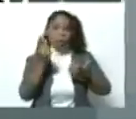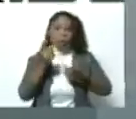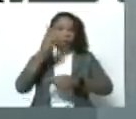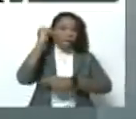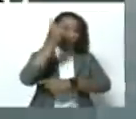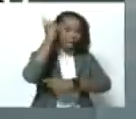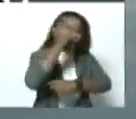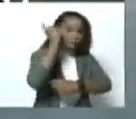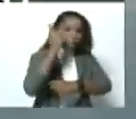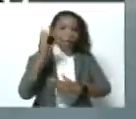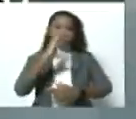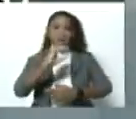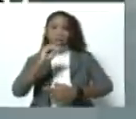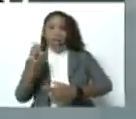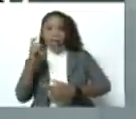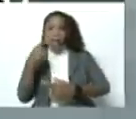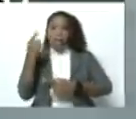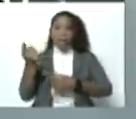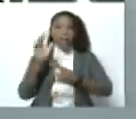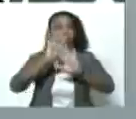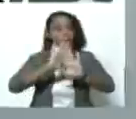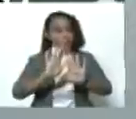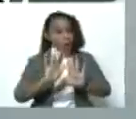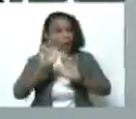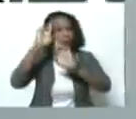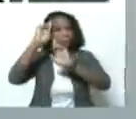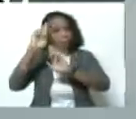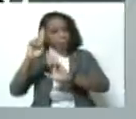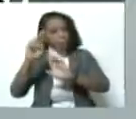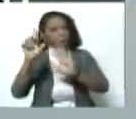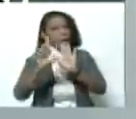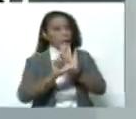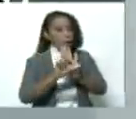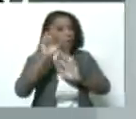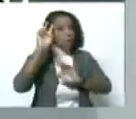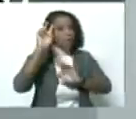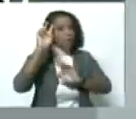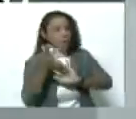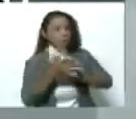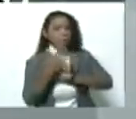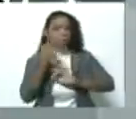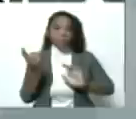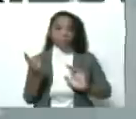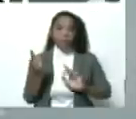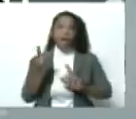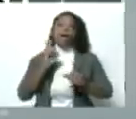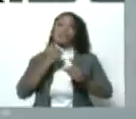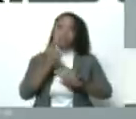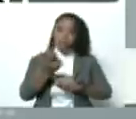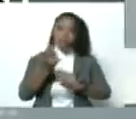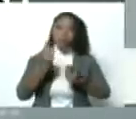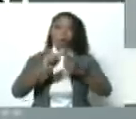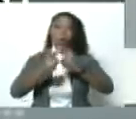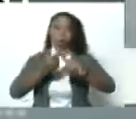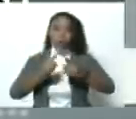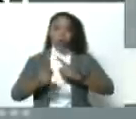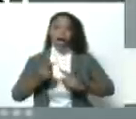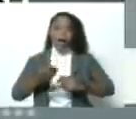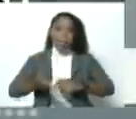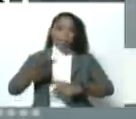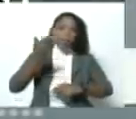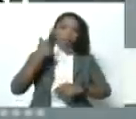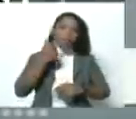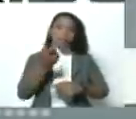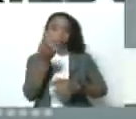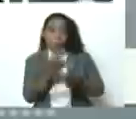CNE, para que luego yo dijera, vamos a respetar las leyes de Venezuela. Yo creo que ha dicho cosas valiosas, como decías tú. Hay una ratificación